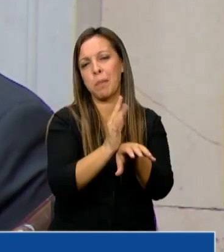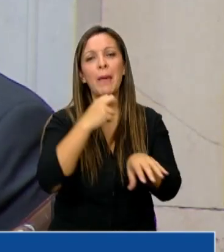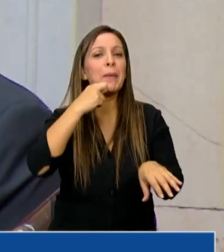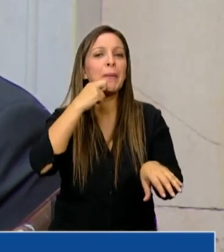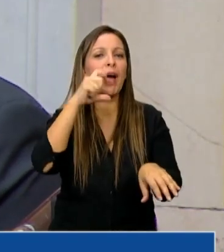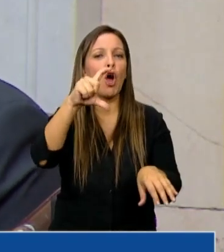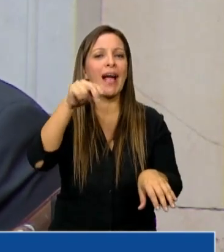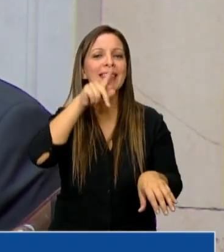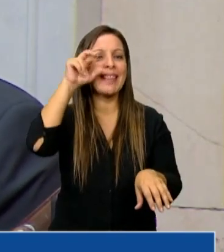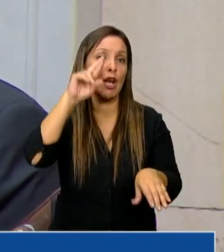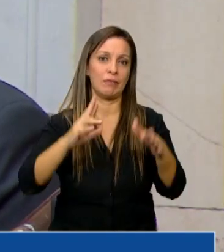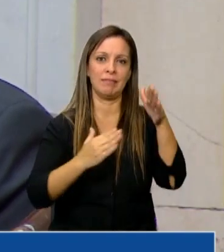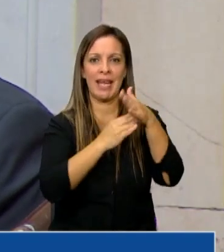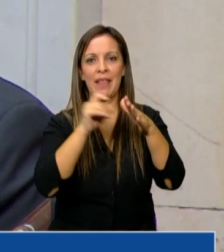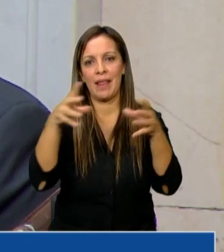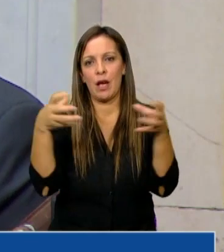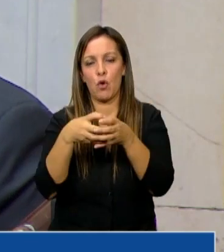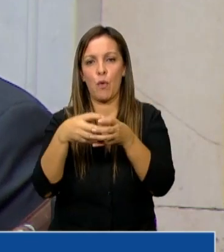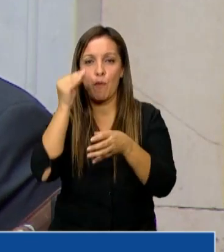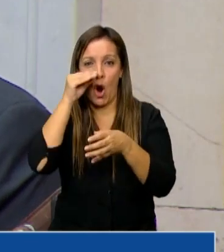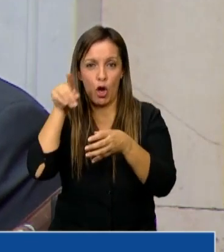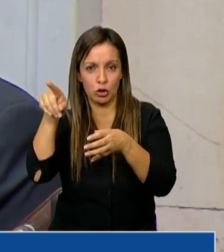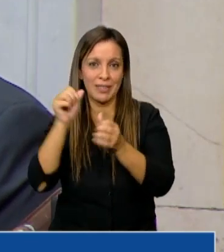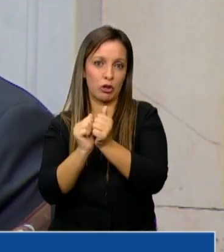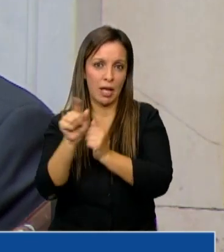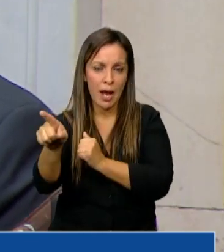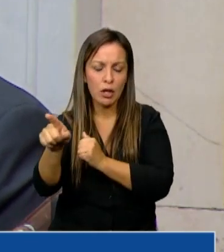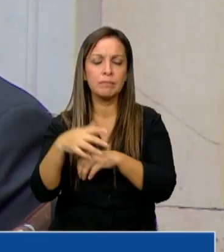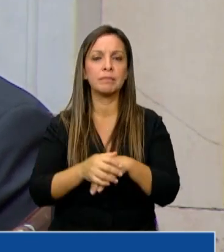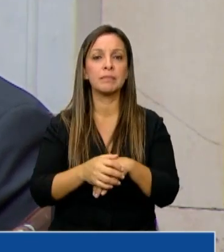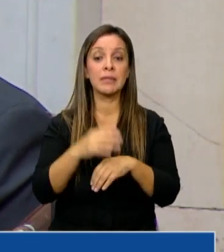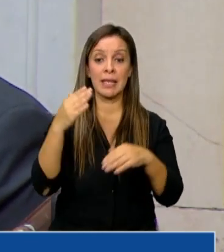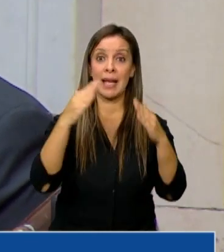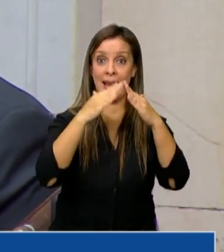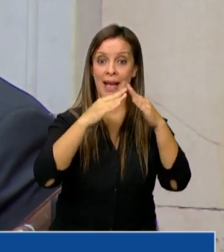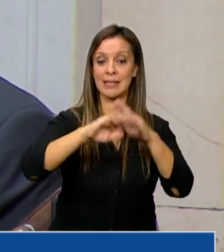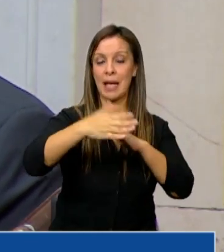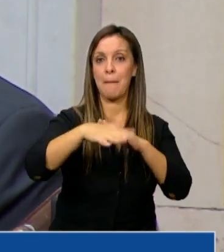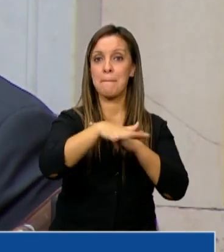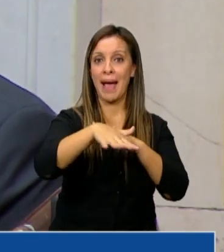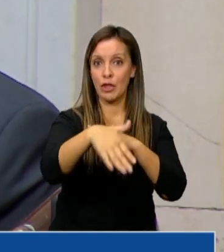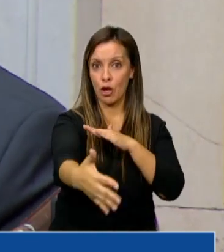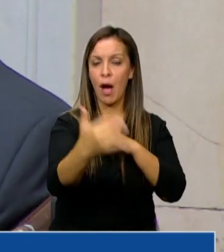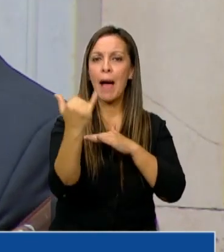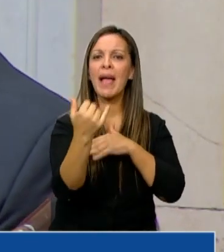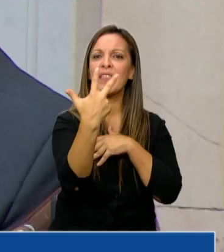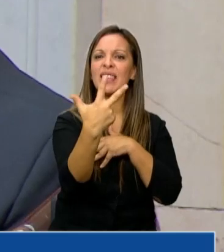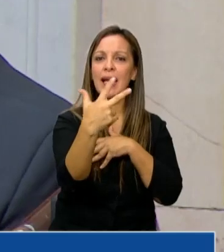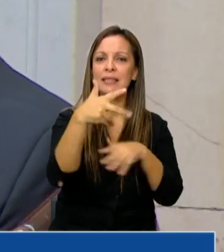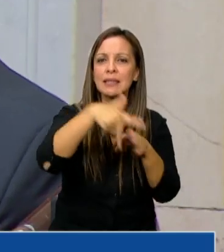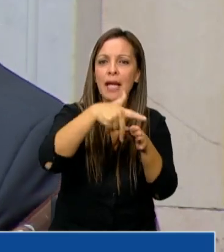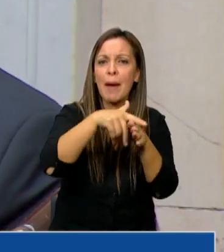líderes de la banda de los monos, en el jardín de la casa tenía tres ponis, a los cuales los